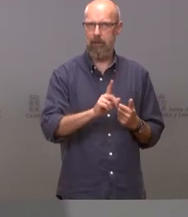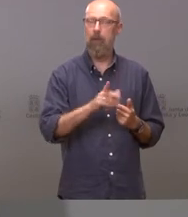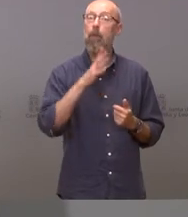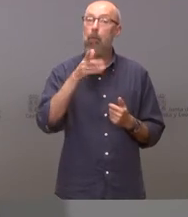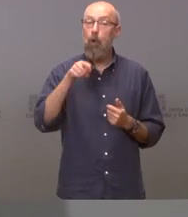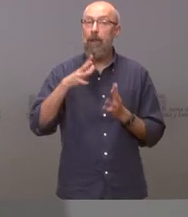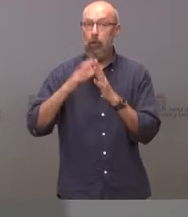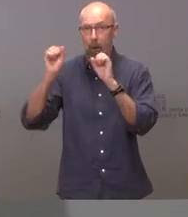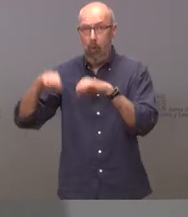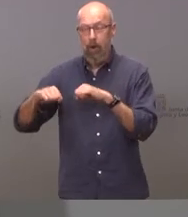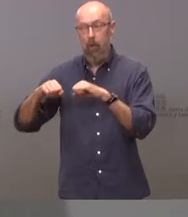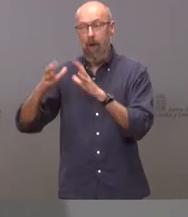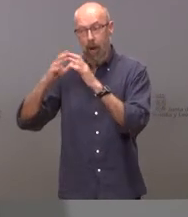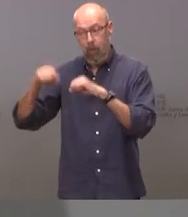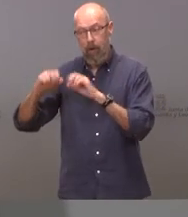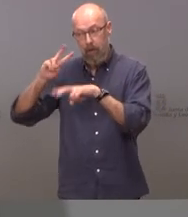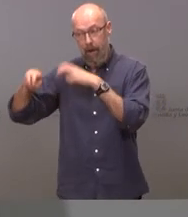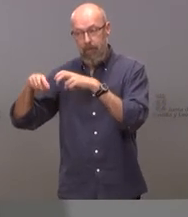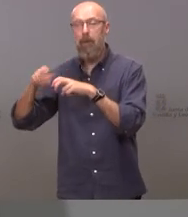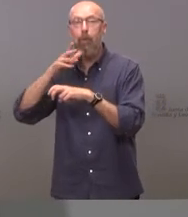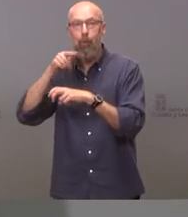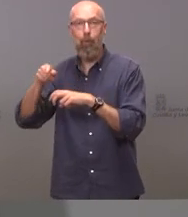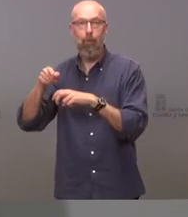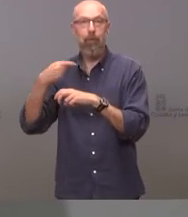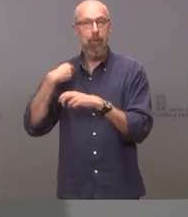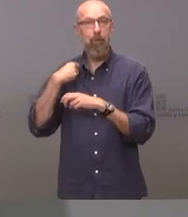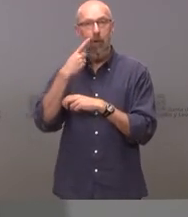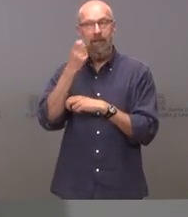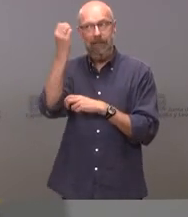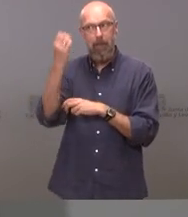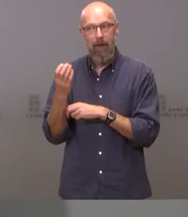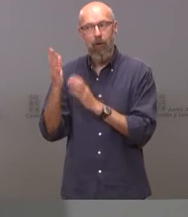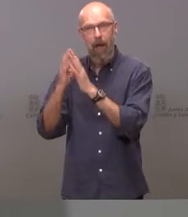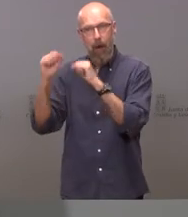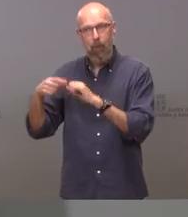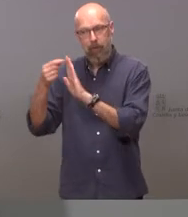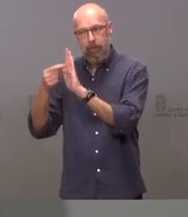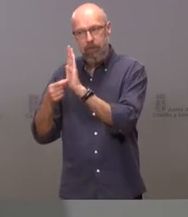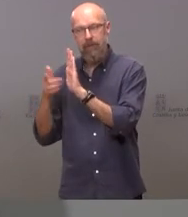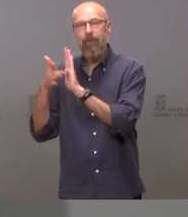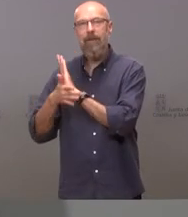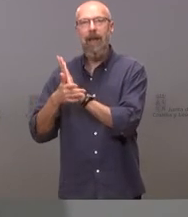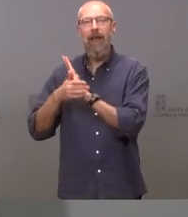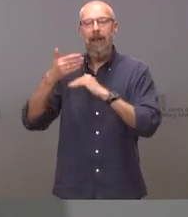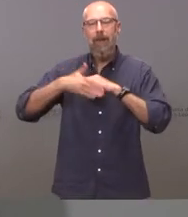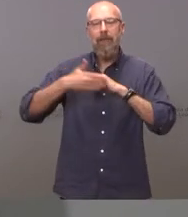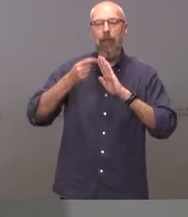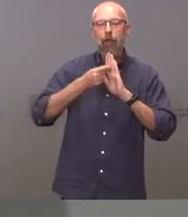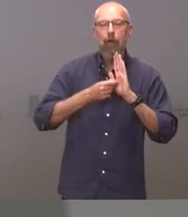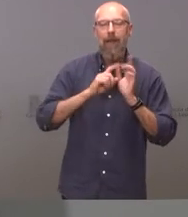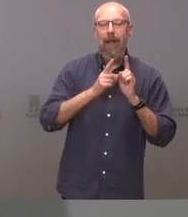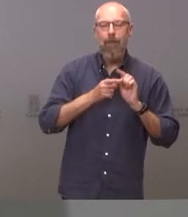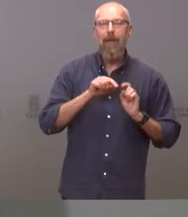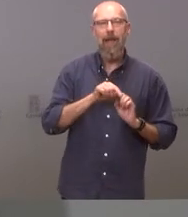por eso se modifica el acuerdo ese es el acuerdo del semáforo lo que se modifican es las restricciones sobre la falta de consenso